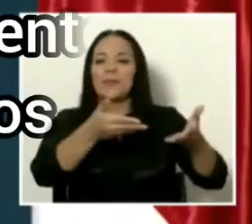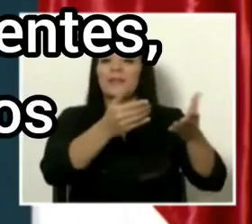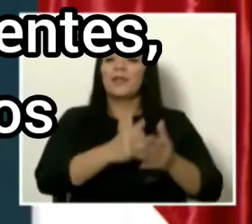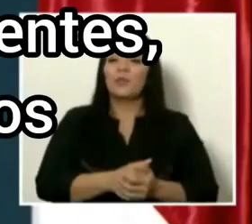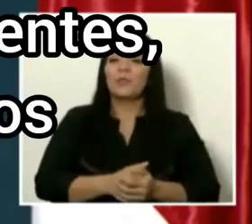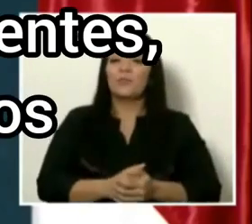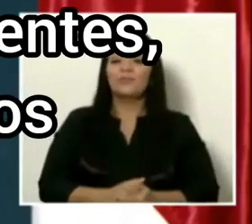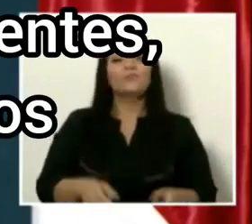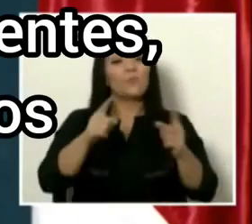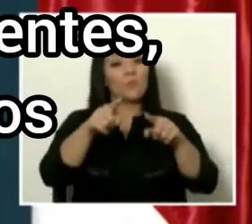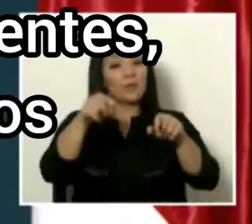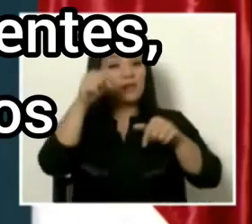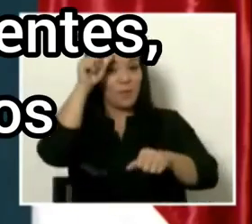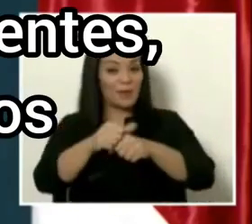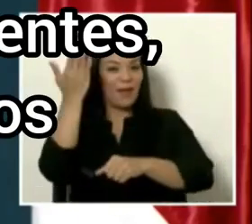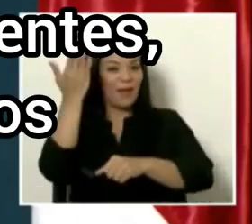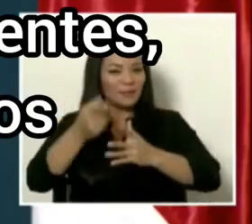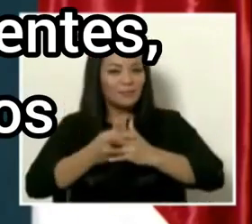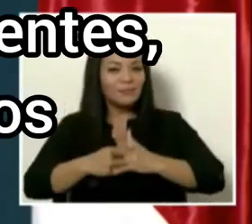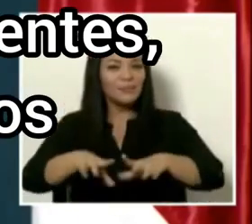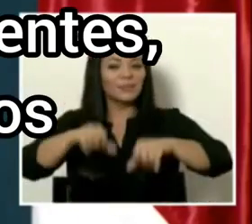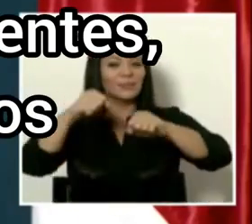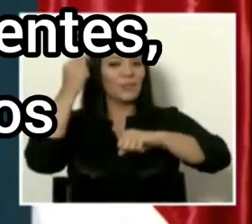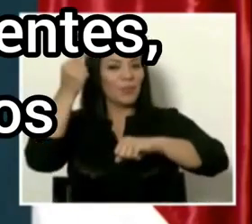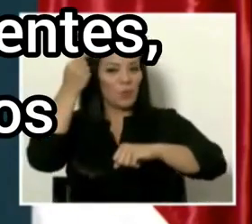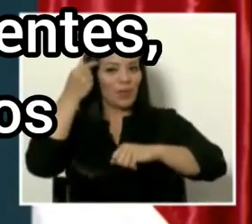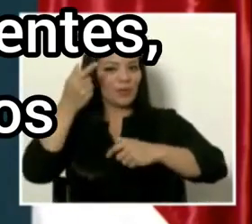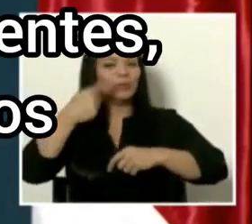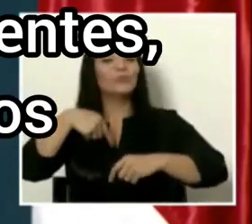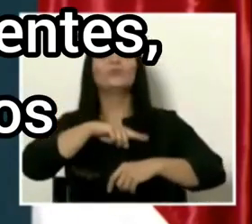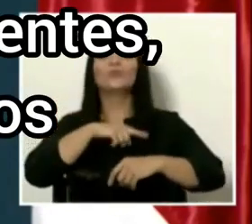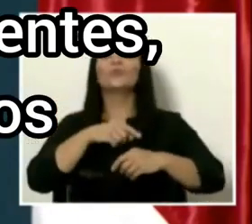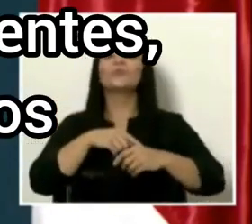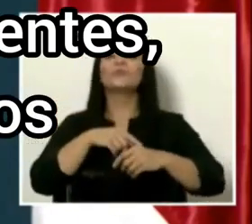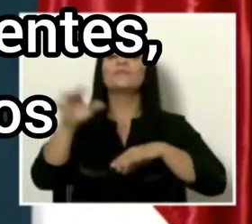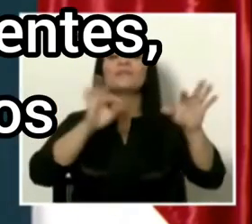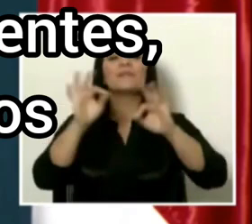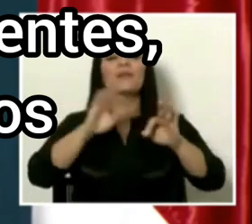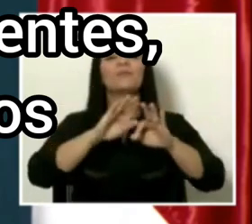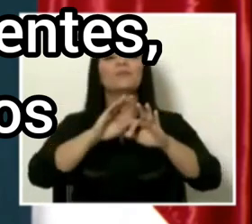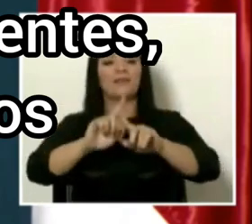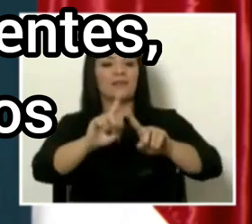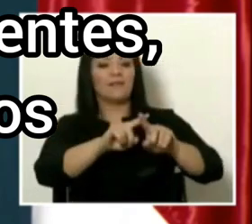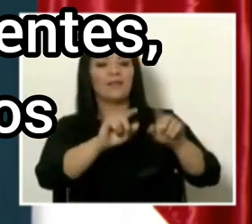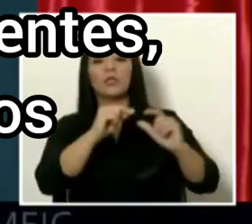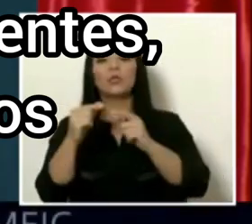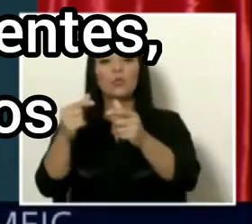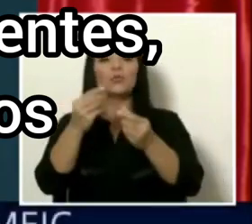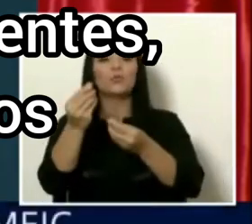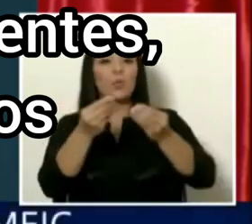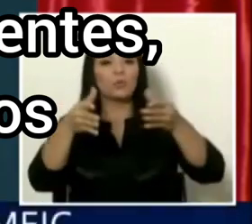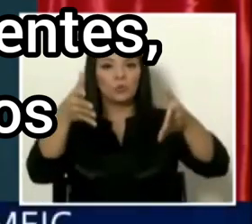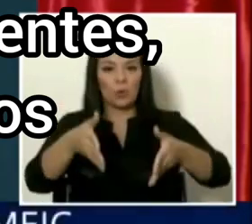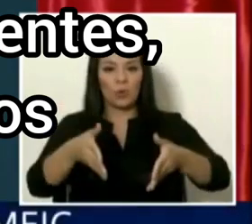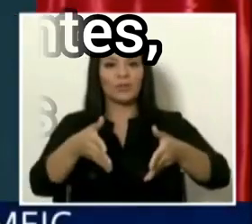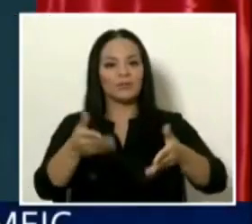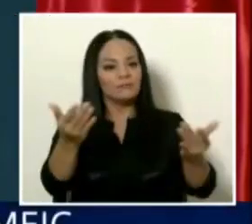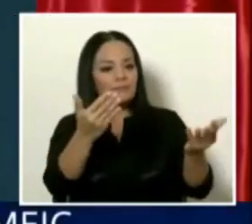¿Se acuerdan que al principio del gobierno nosotros invitamos a todo el sector productivo de este país a decir